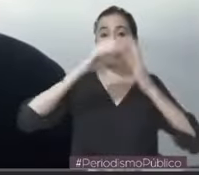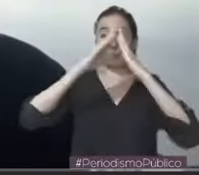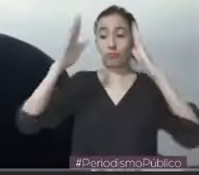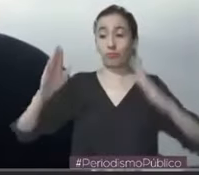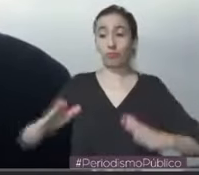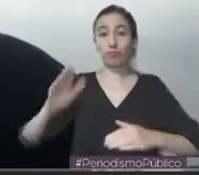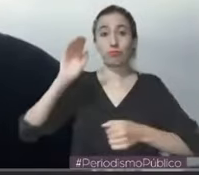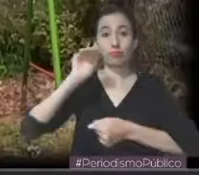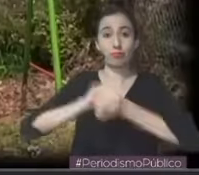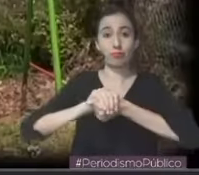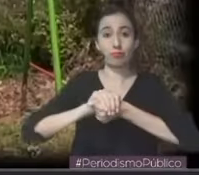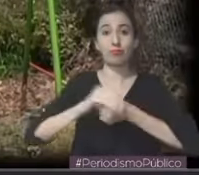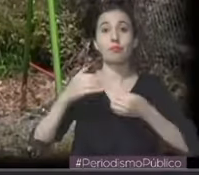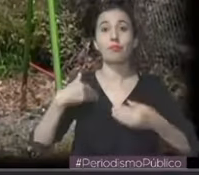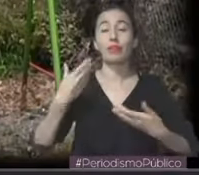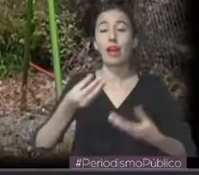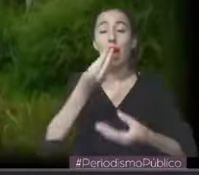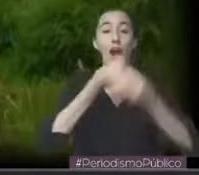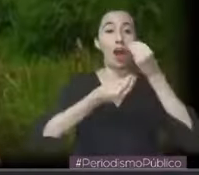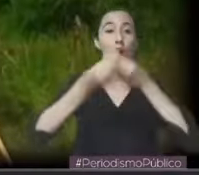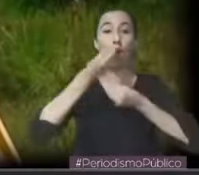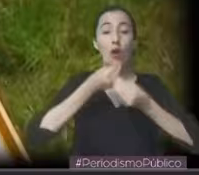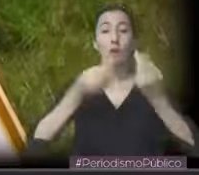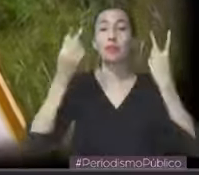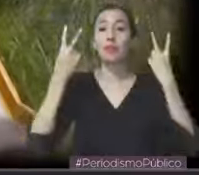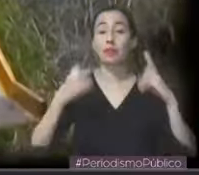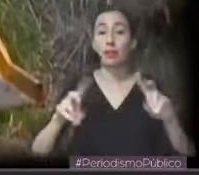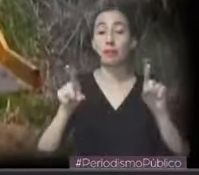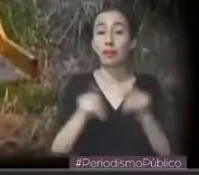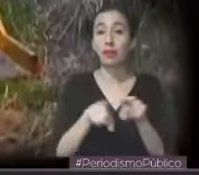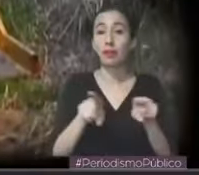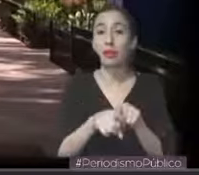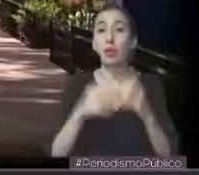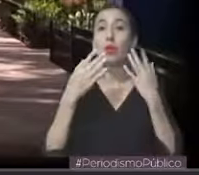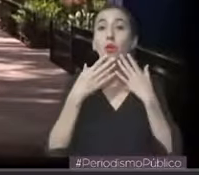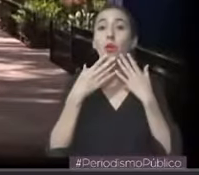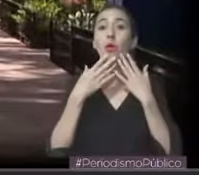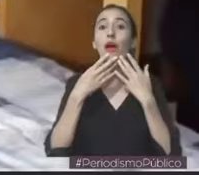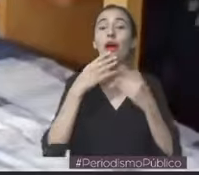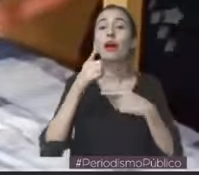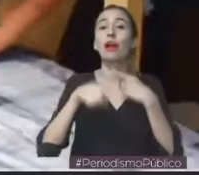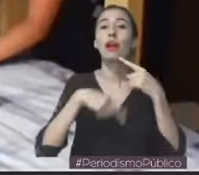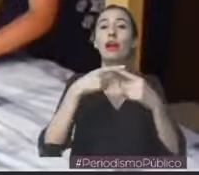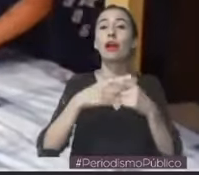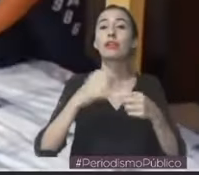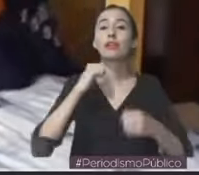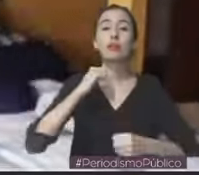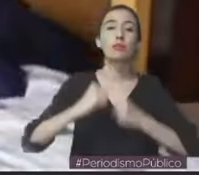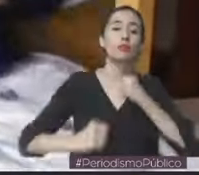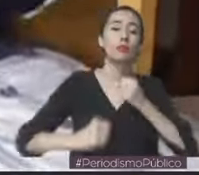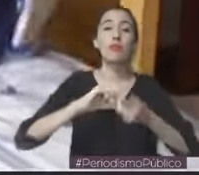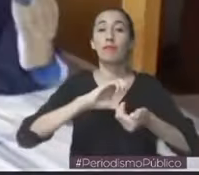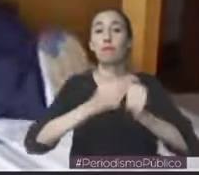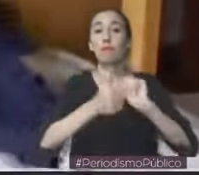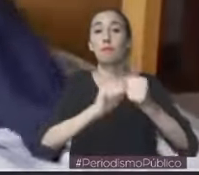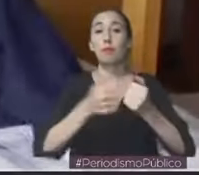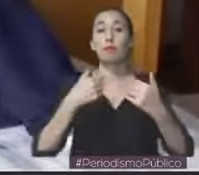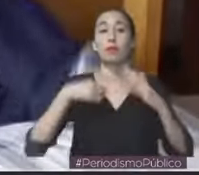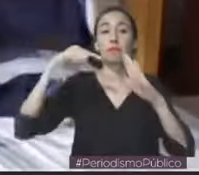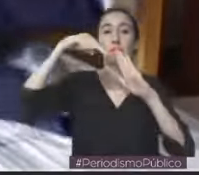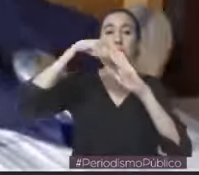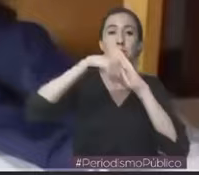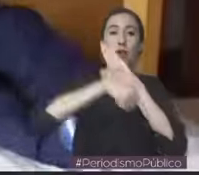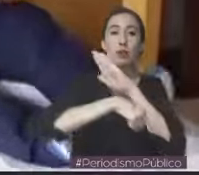también han generado una caída drástica en el nivel de ejercitación física. Esto lastimosamente ha conllevado a la aparición de varias